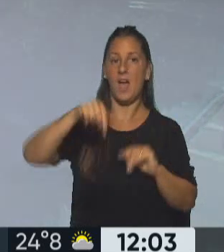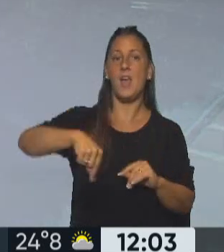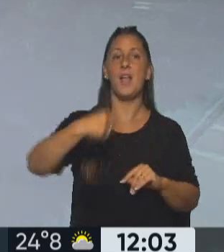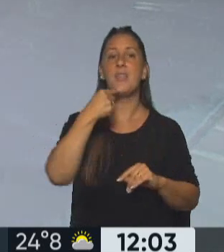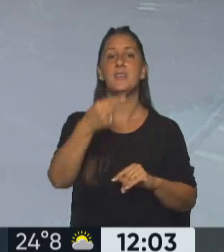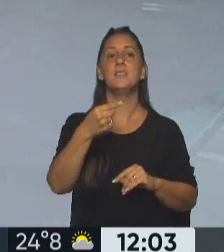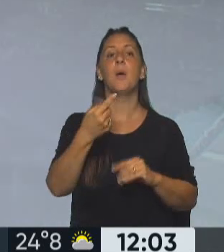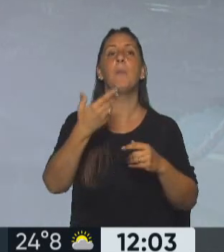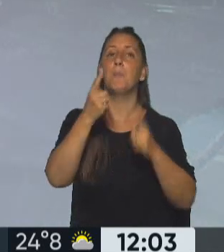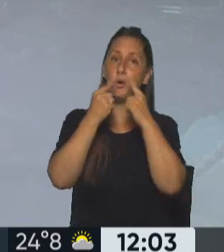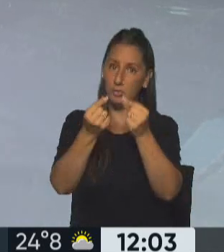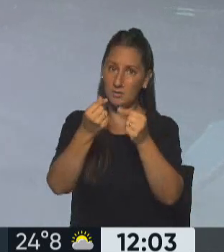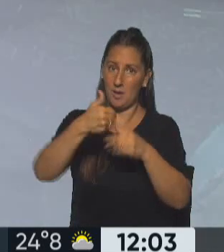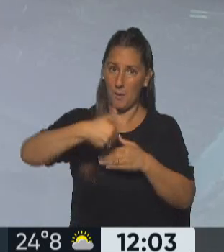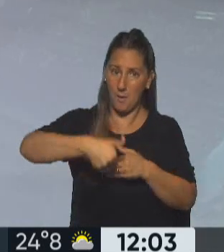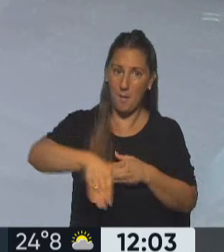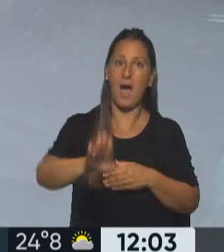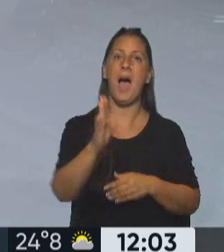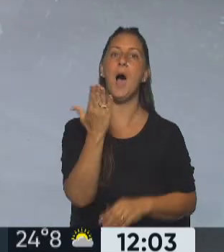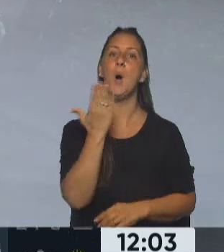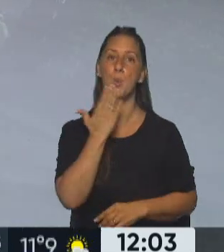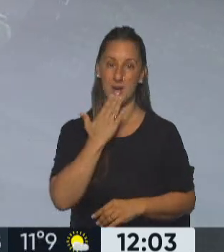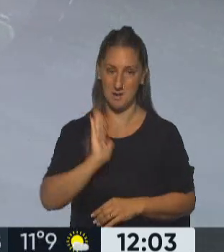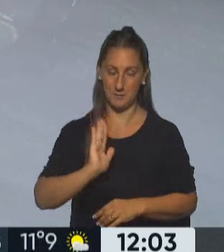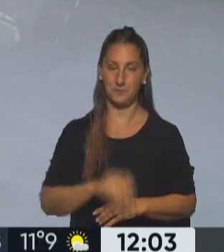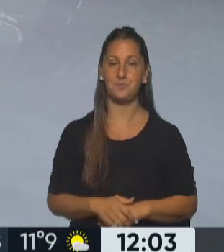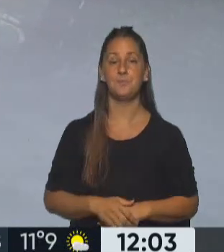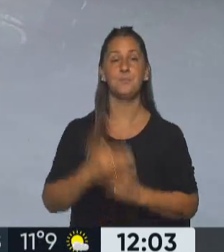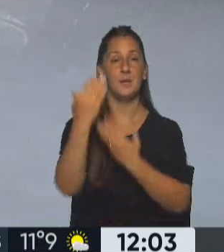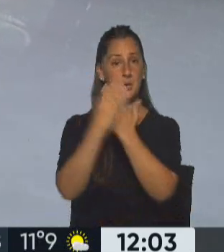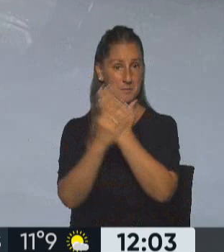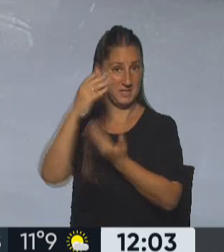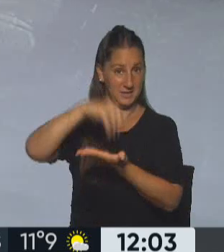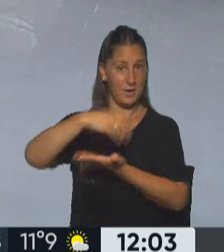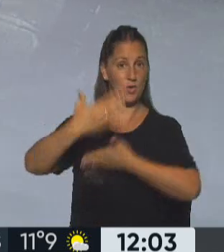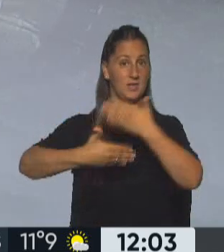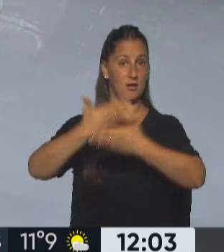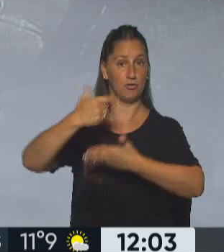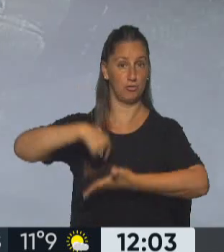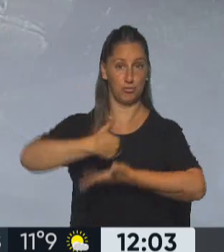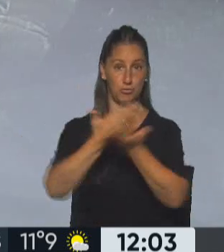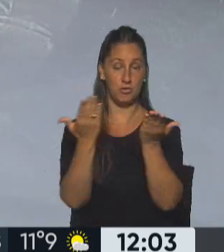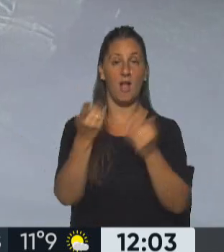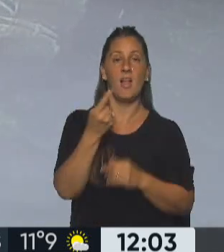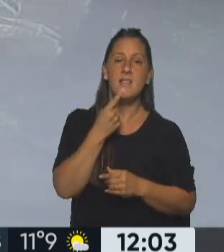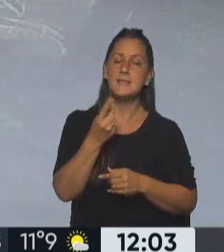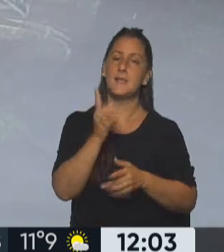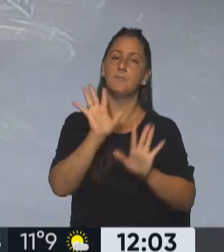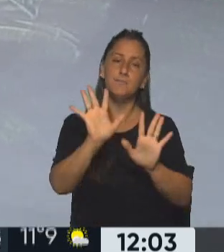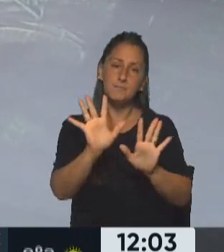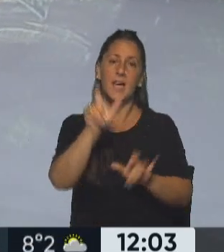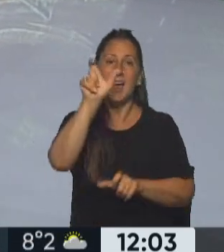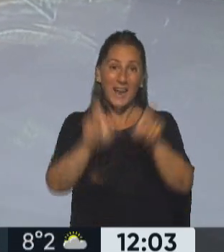a realizar una protesta durante los primeros días de abril. Mientras tanto, desde el Ministerio de Desarrollo Social, insisten en que los